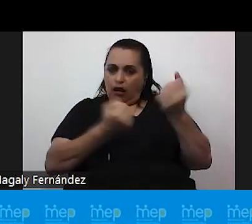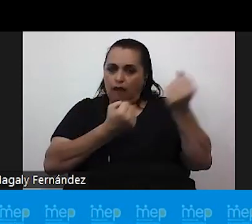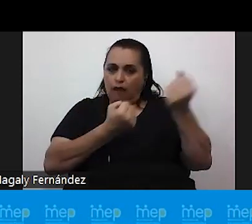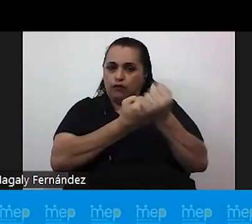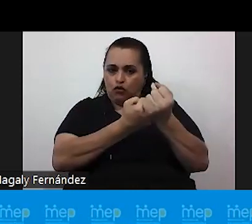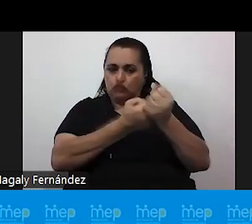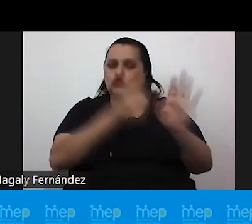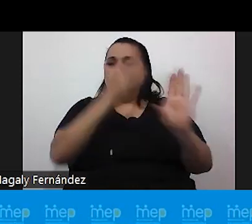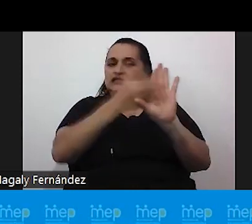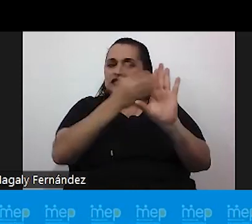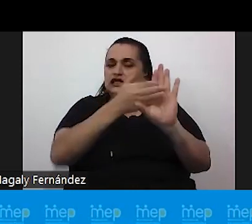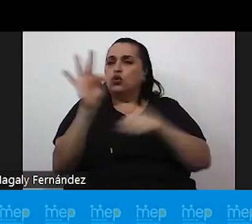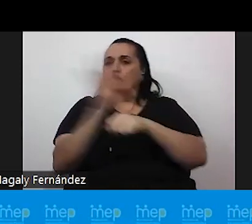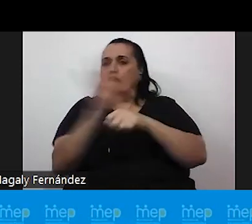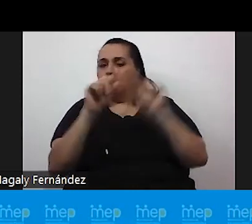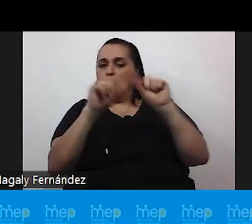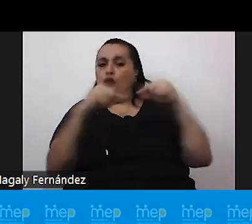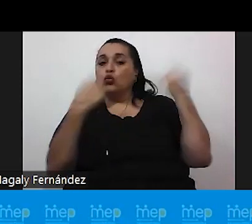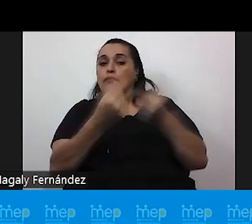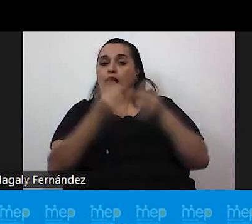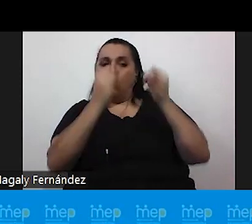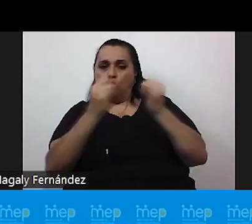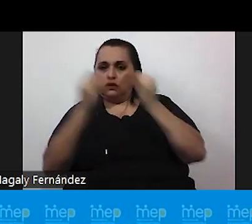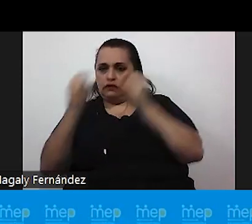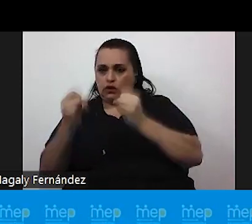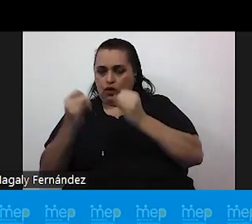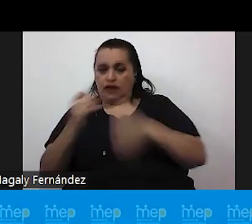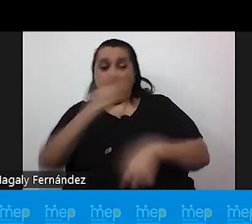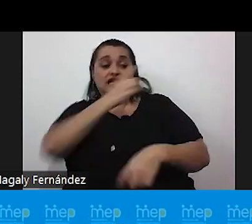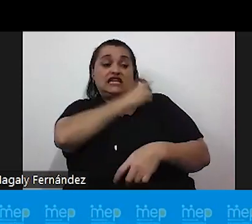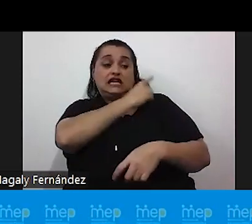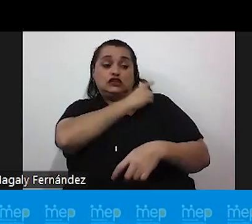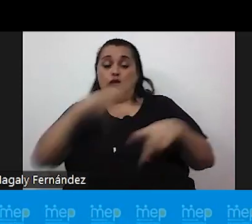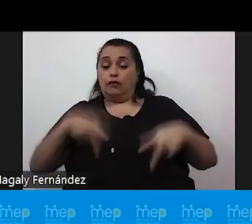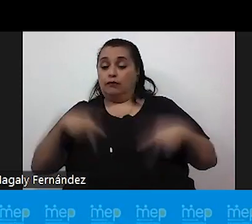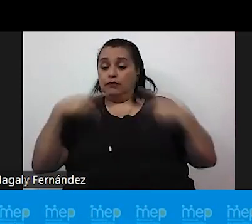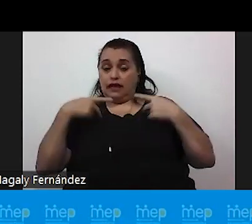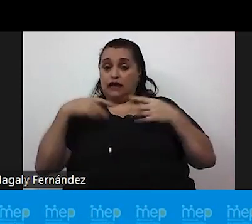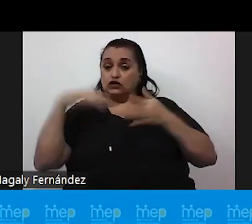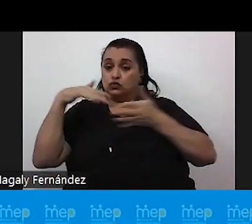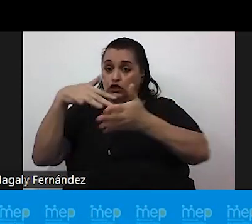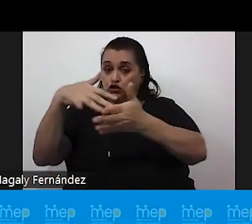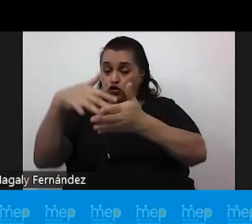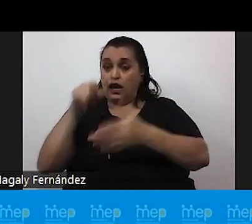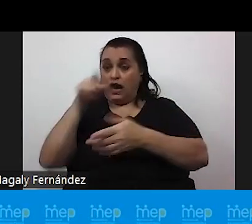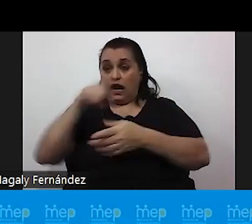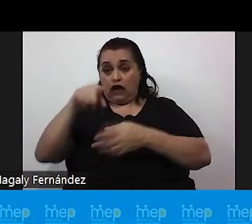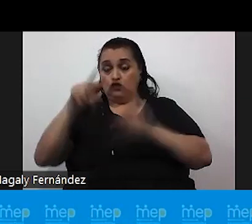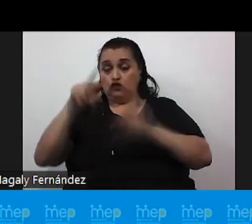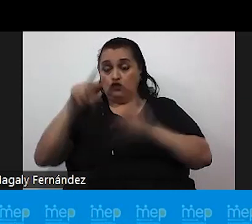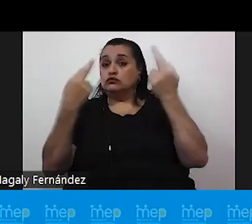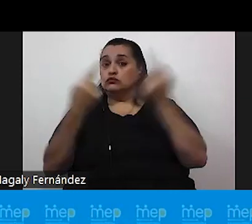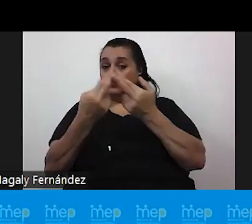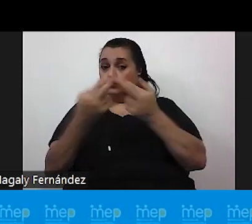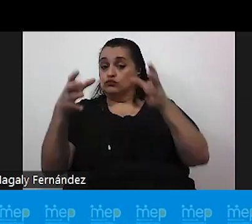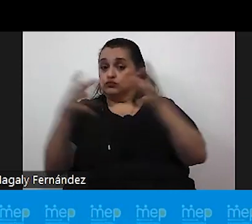psicoterapia grupal e individual está la dirección de vida estudiantil que fue el ente responsable de crear el protocolo